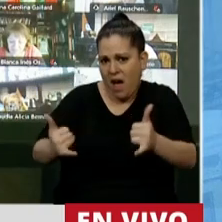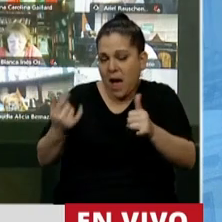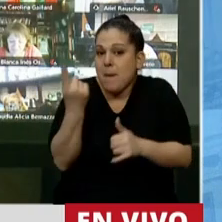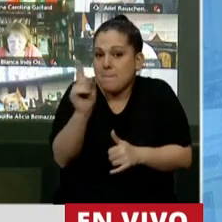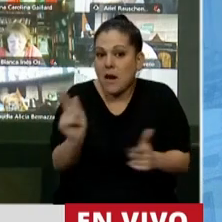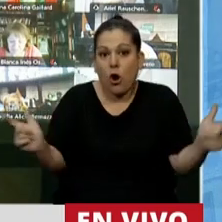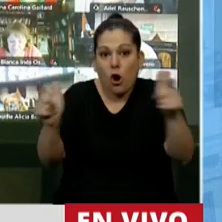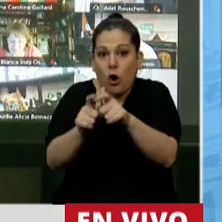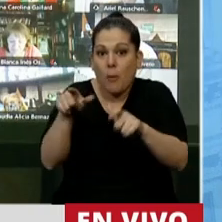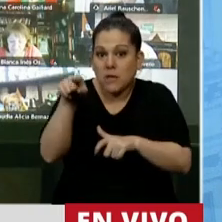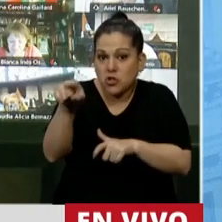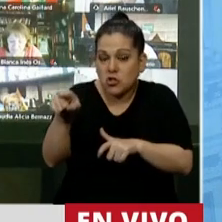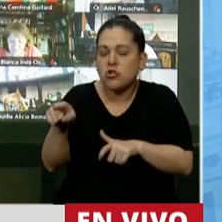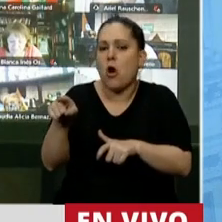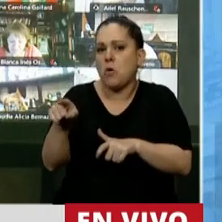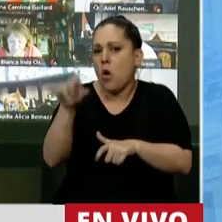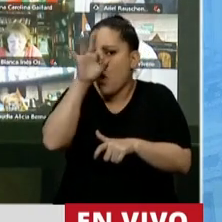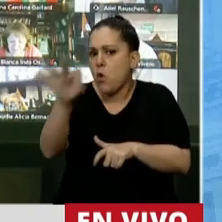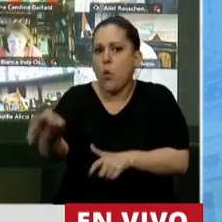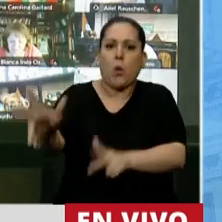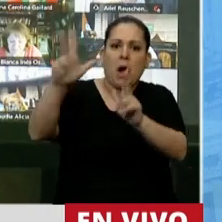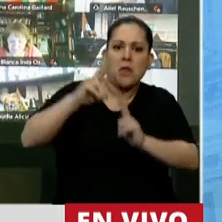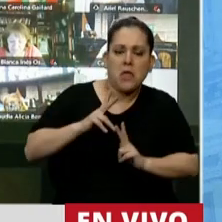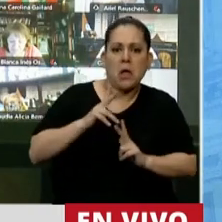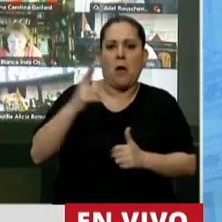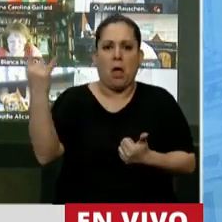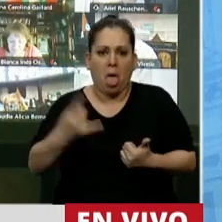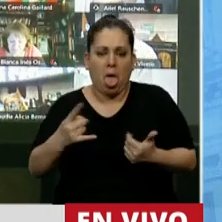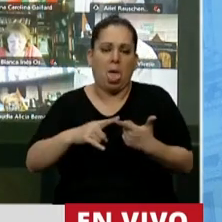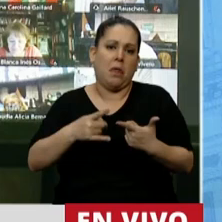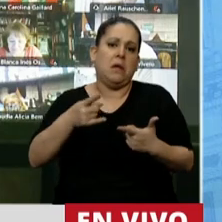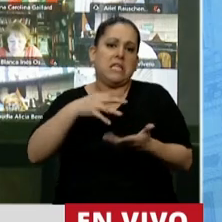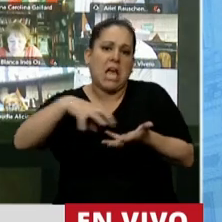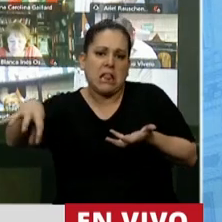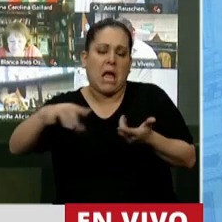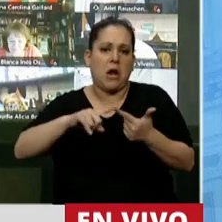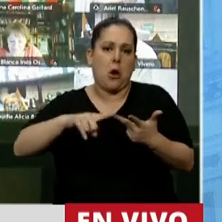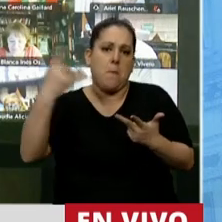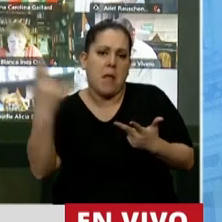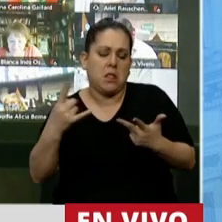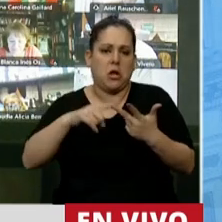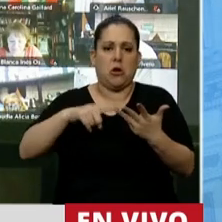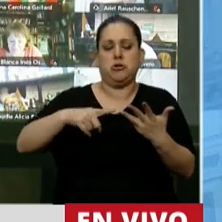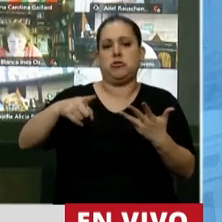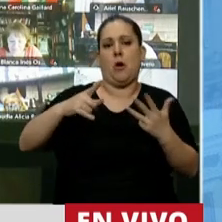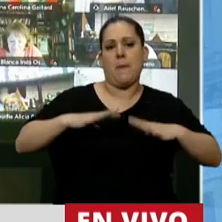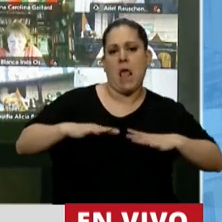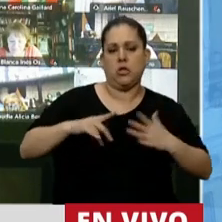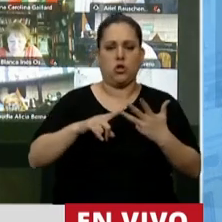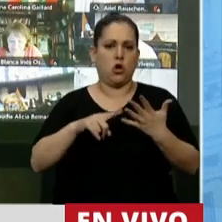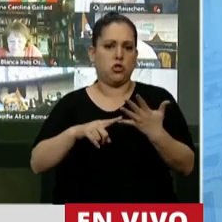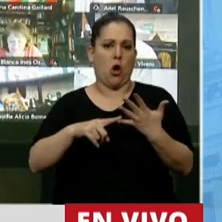comisión, Presidente, nunca nos dijeron voraces, facilistas, sectarios, mentirosos, siniestros, perezosos,